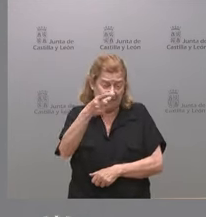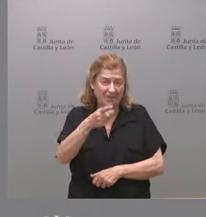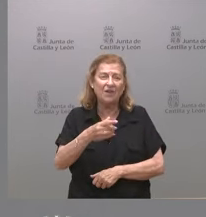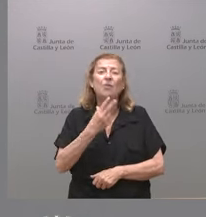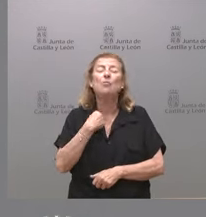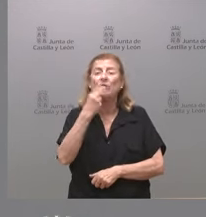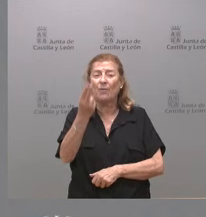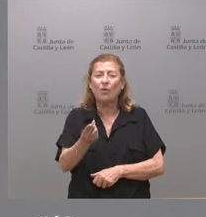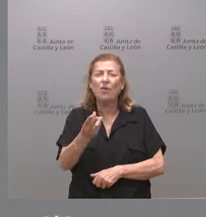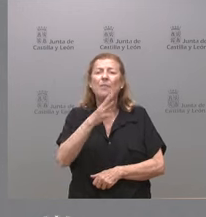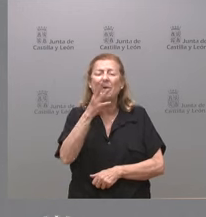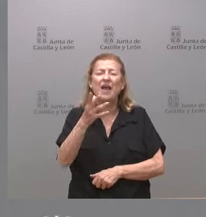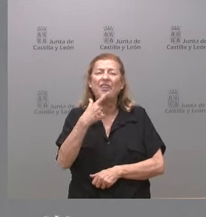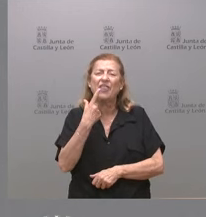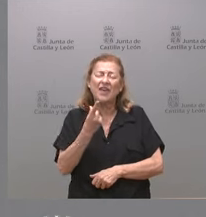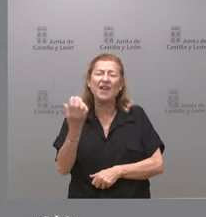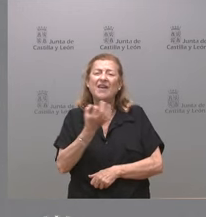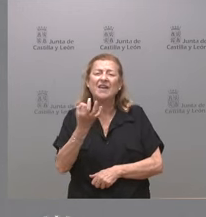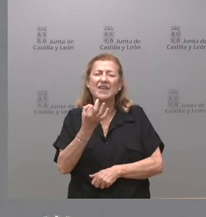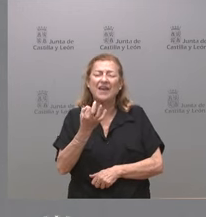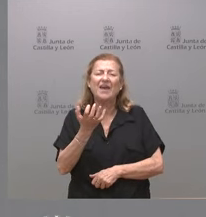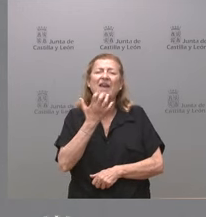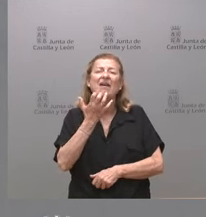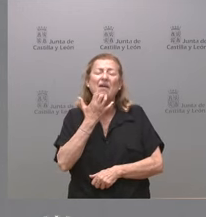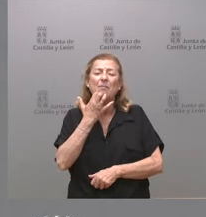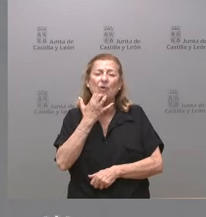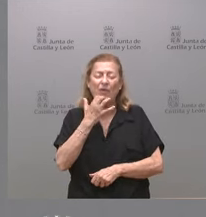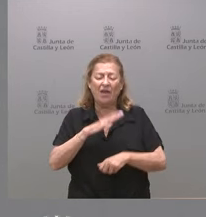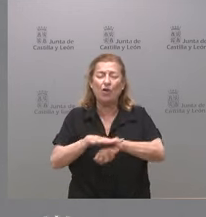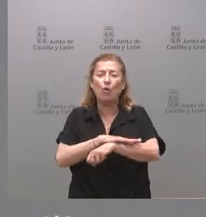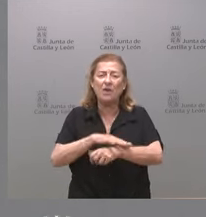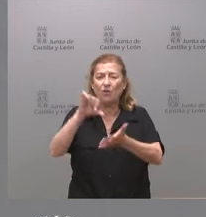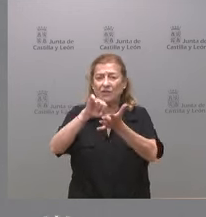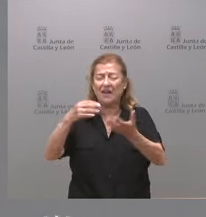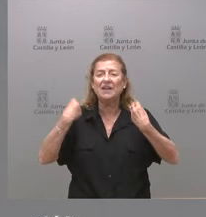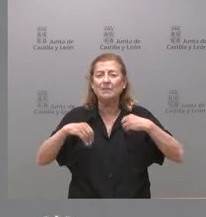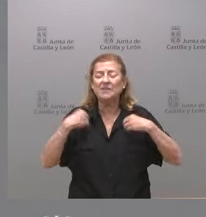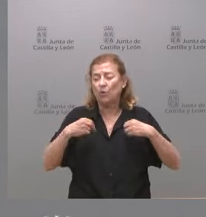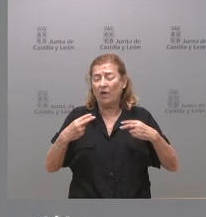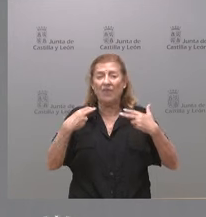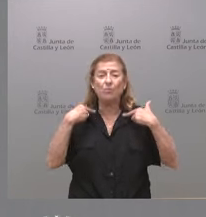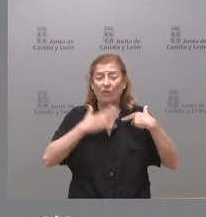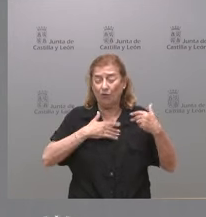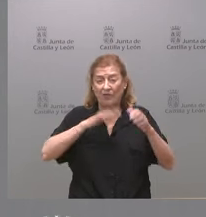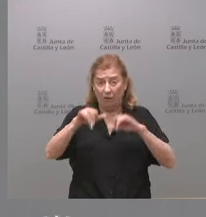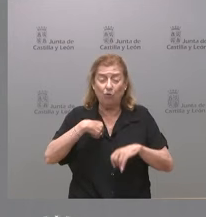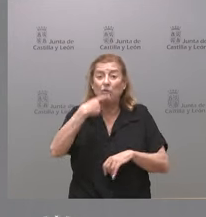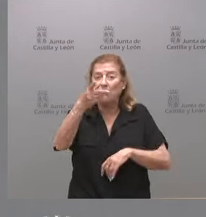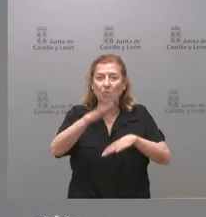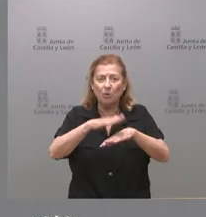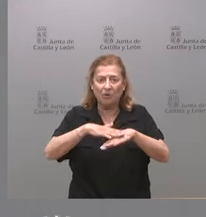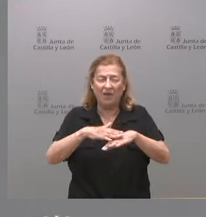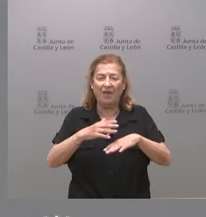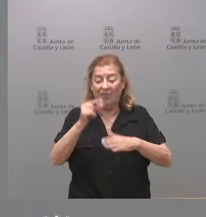portavoz para argumentar que el ejemplo del gobierno central es el mismo que el de la diputación de ILEON lo digo porque los datos